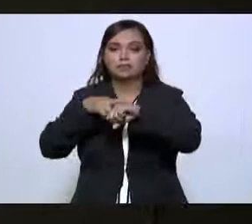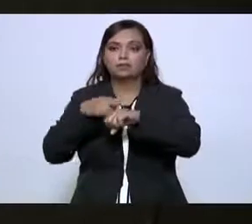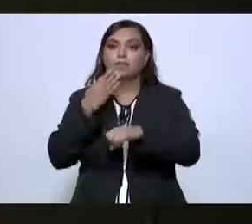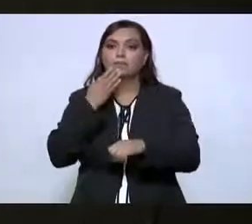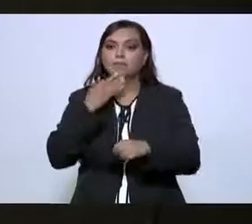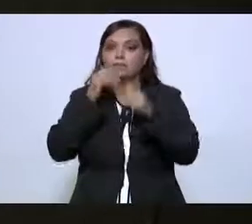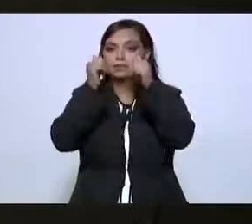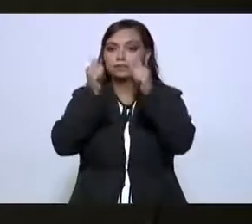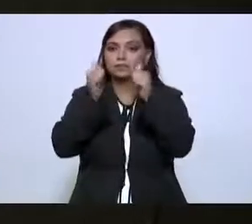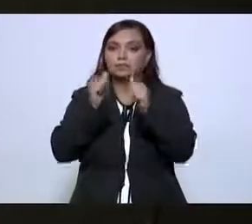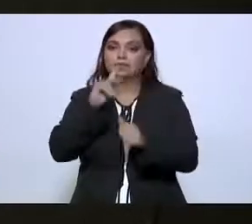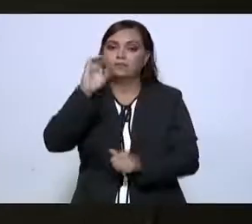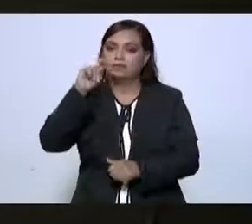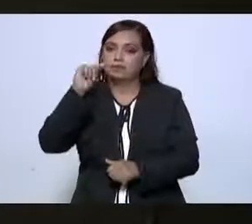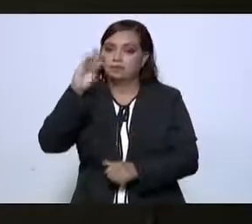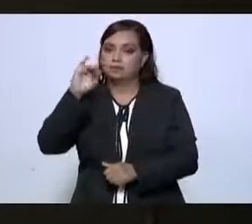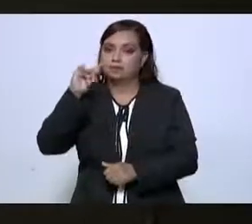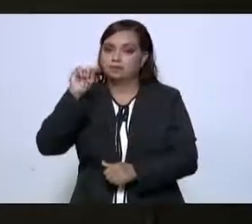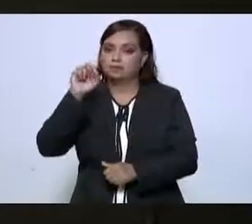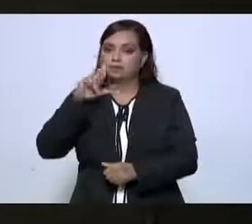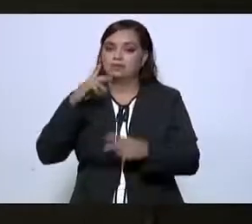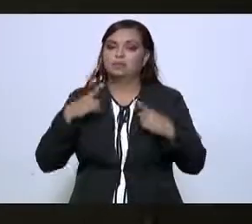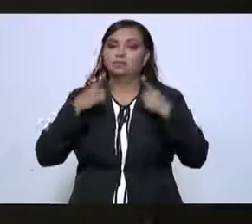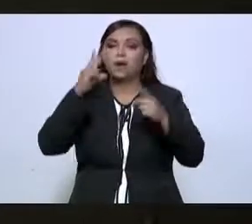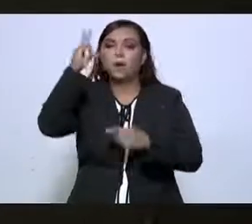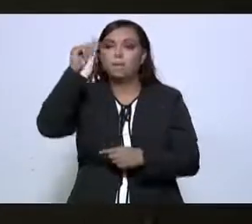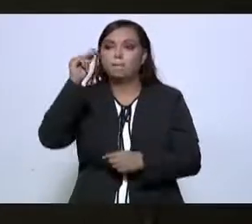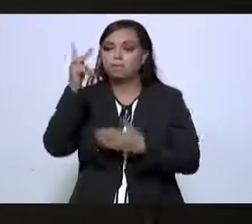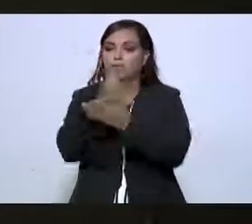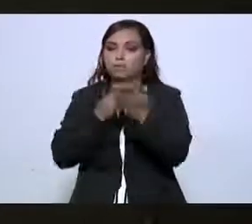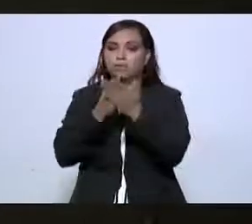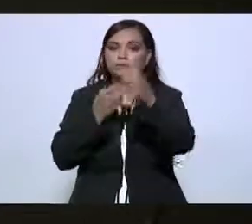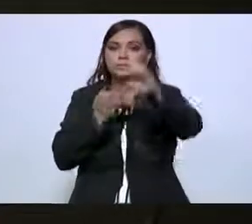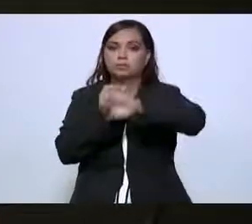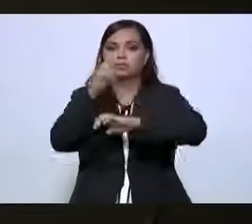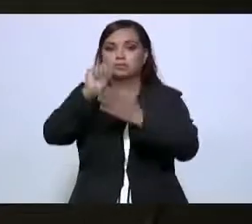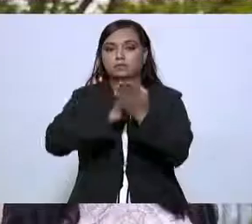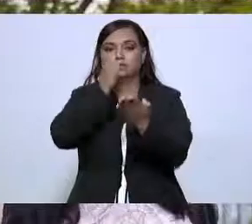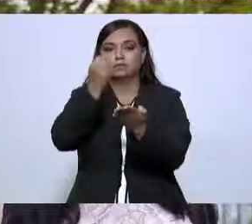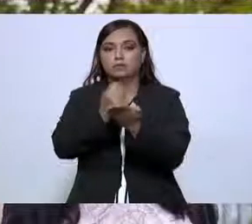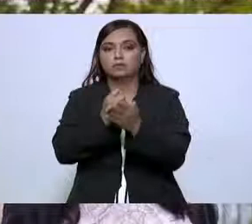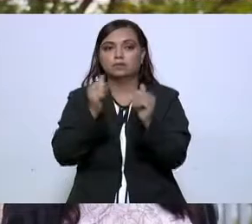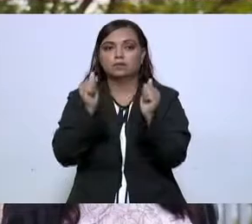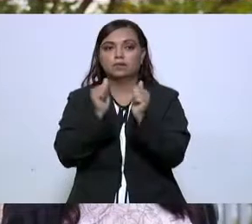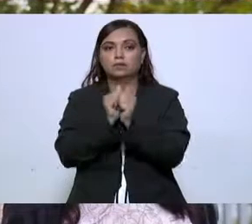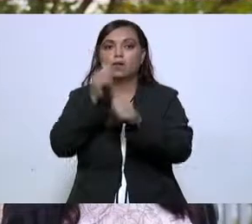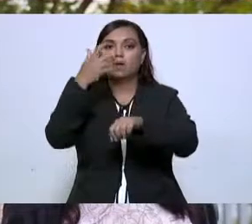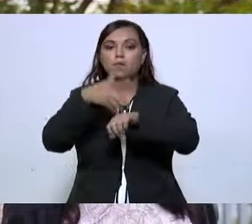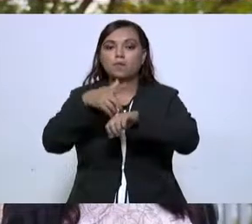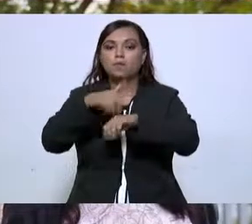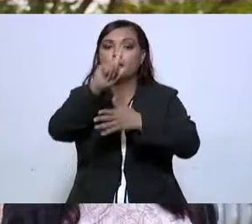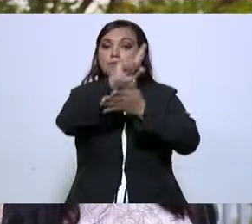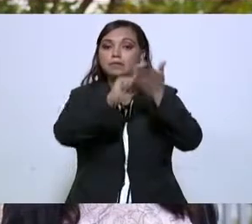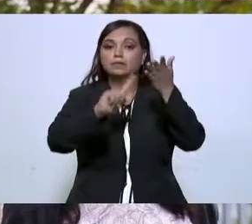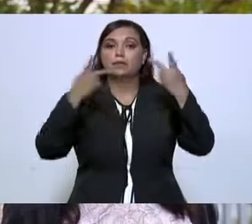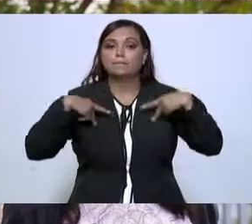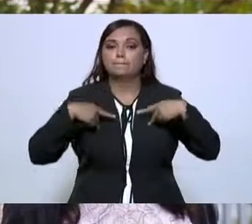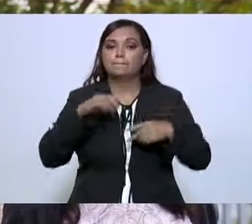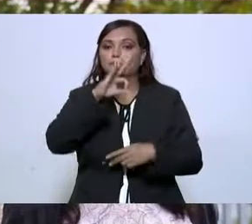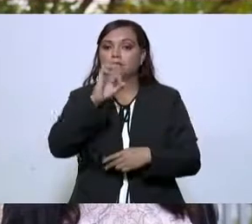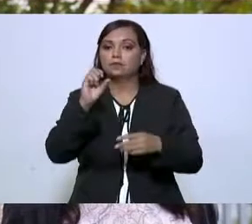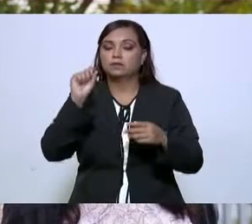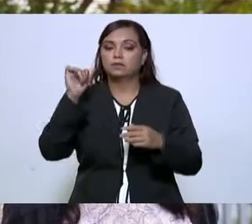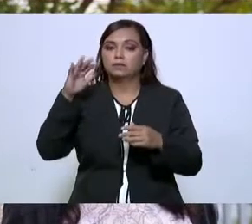Bienestar implementa pensiones y programas en el estado de Tamaulipas, con un padrón de 351 mil